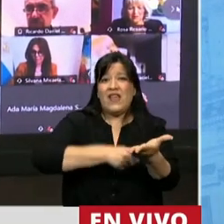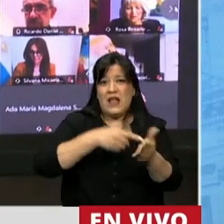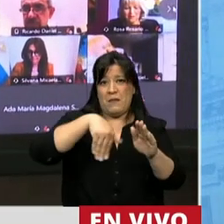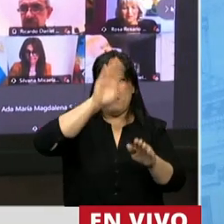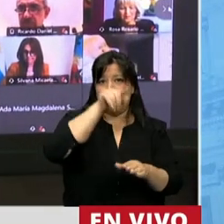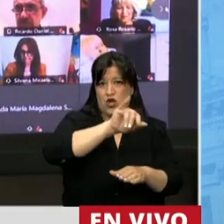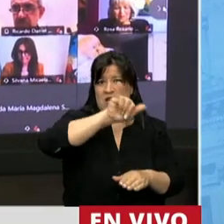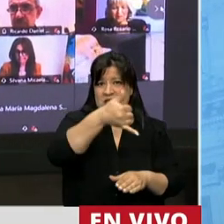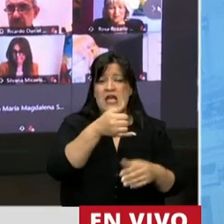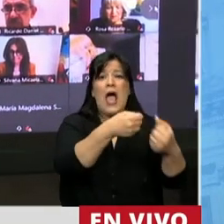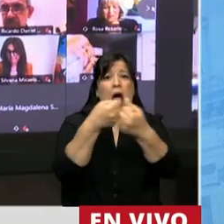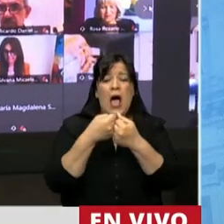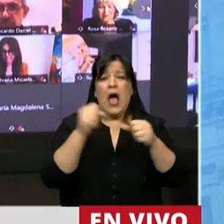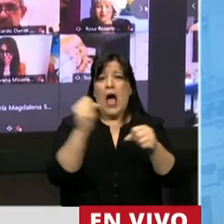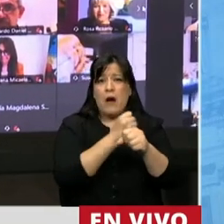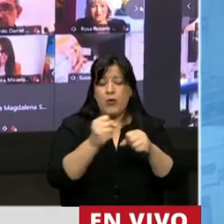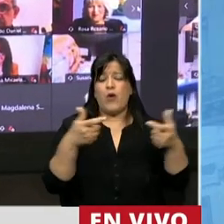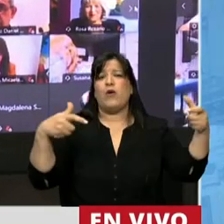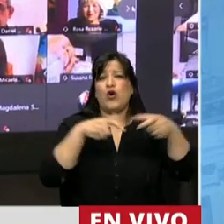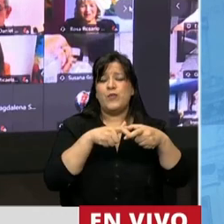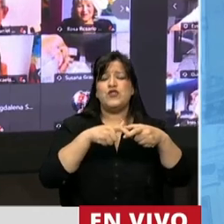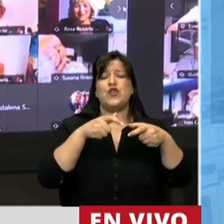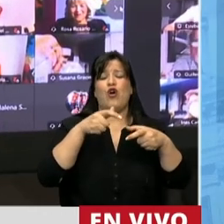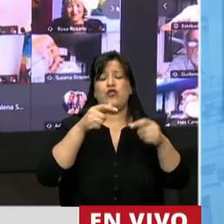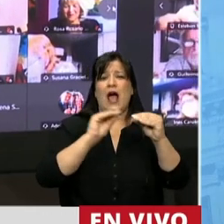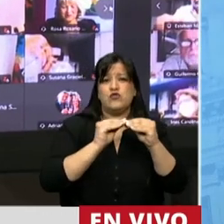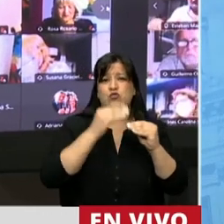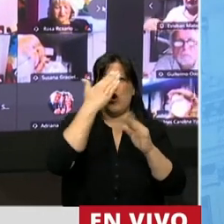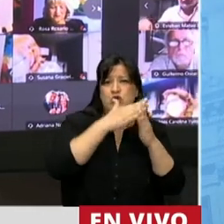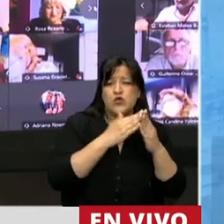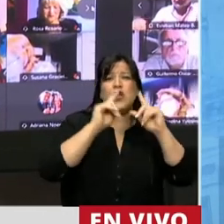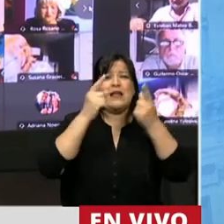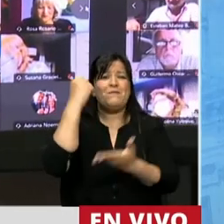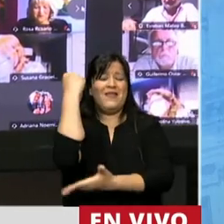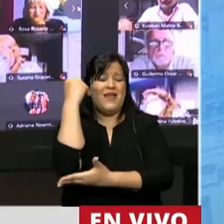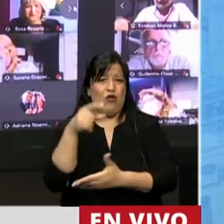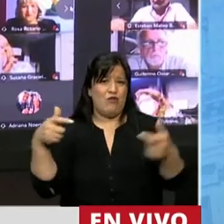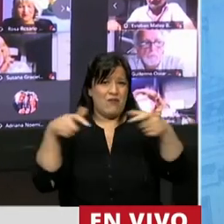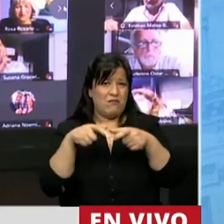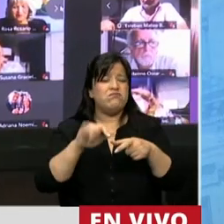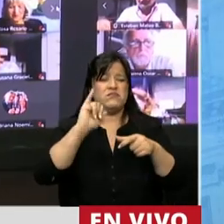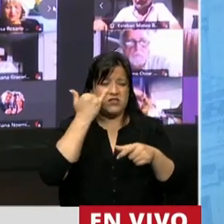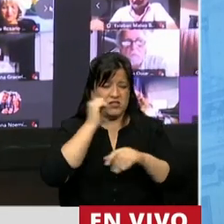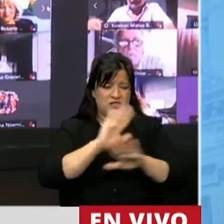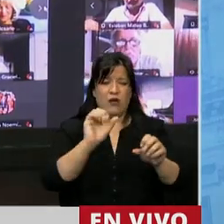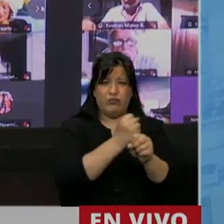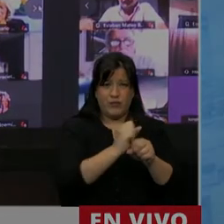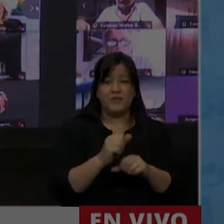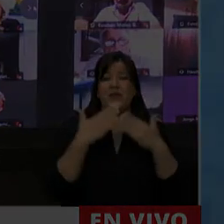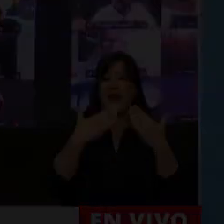que ha sido aprobado por la Comisión de Asuntos Constitucionales y de Presupuestos de Hacienda. Gracias, Presidente. Gracias, Diputado Pablo González.